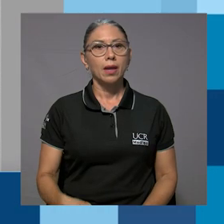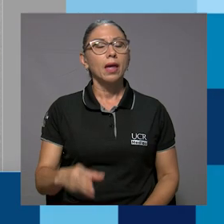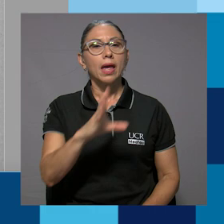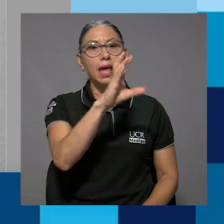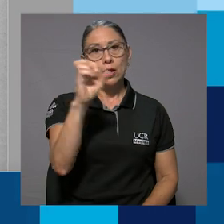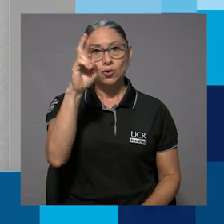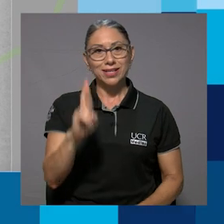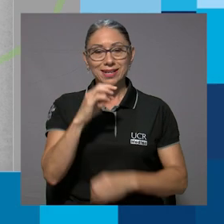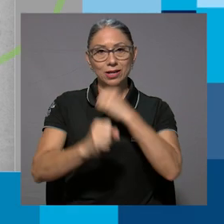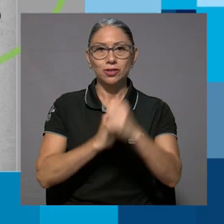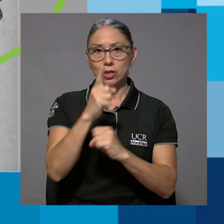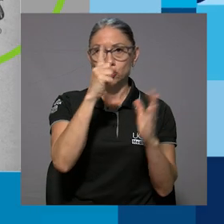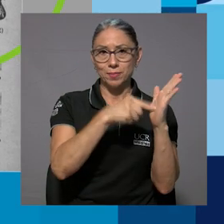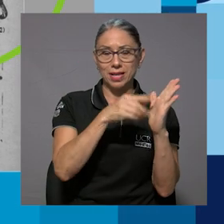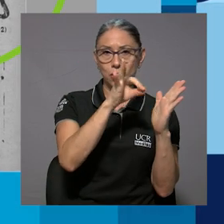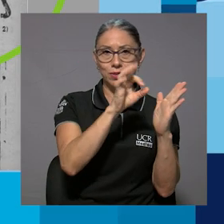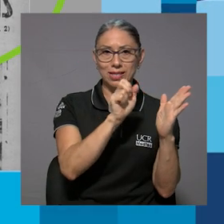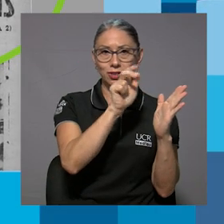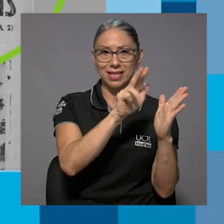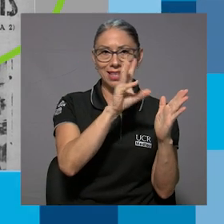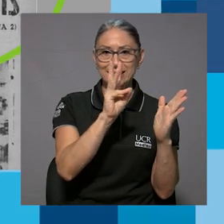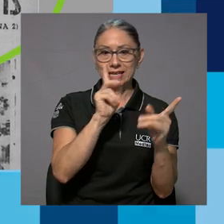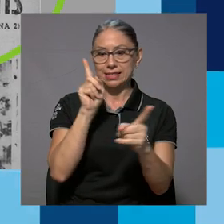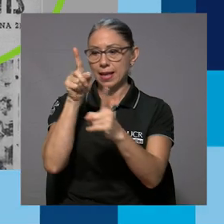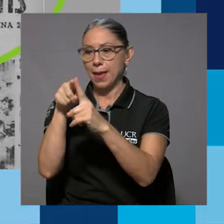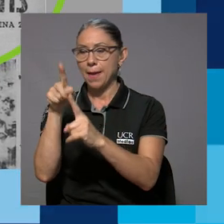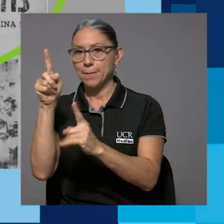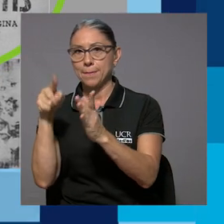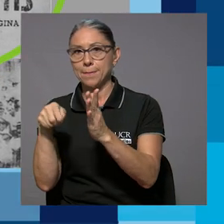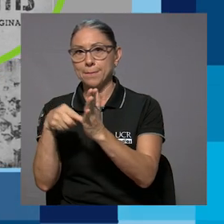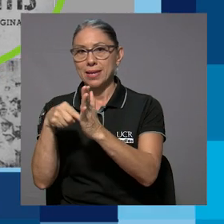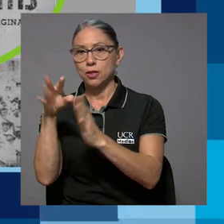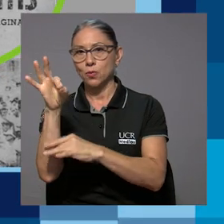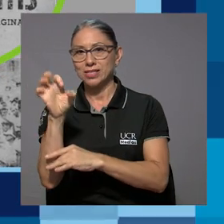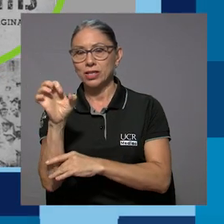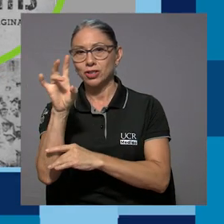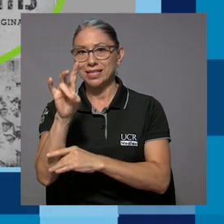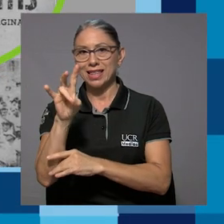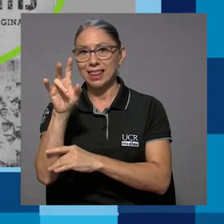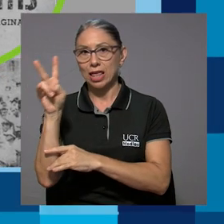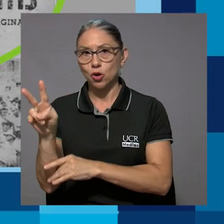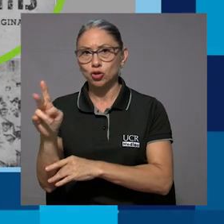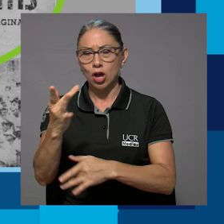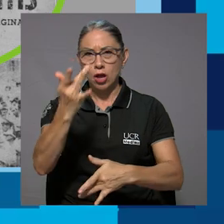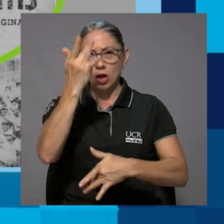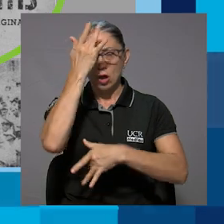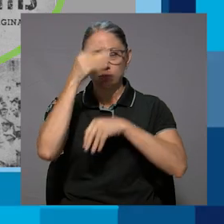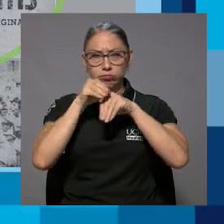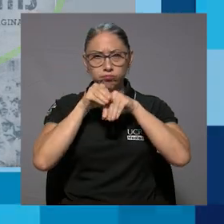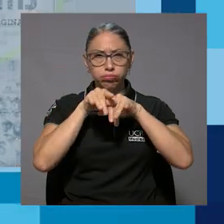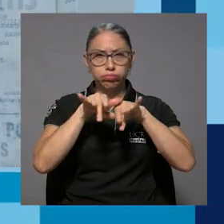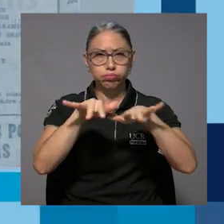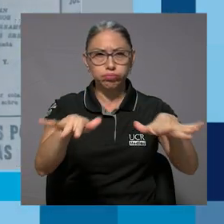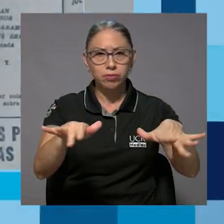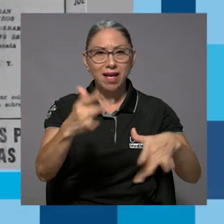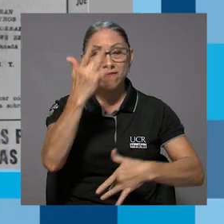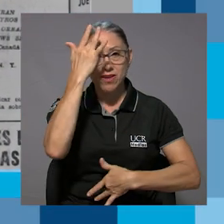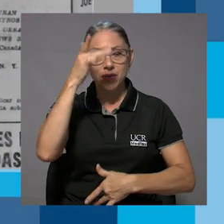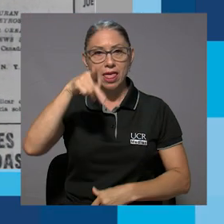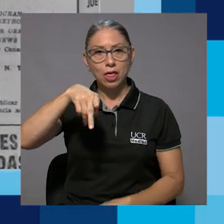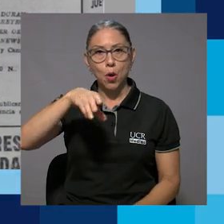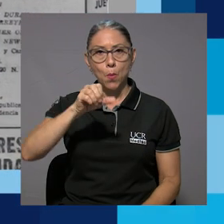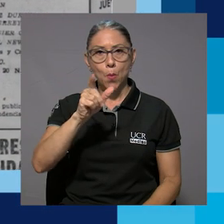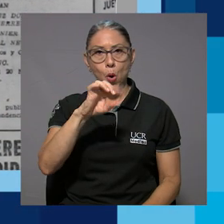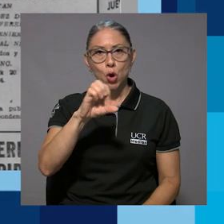En Costa Rica, entre los años 1936 y 1972, se dio una epidemia por la enfermedad